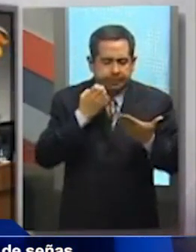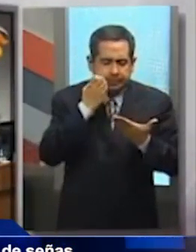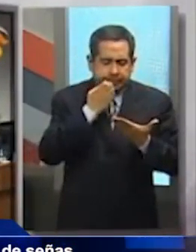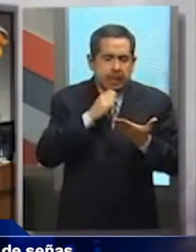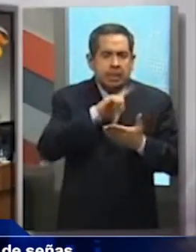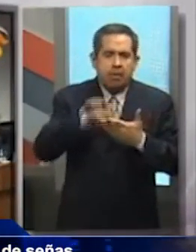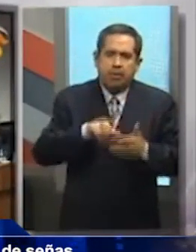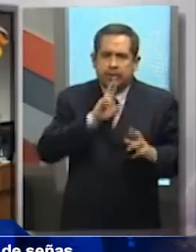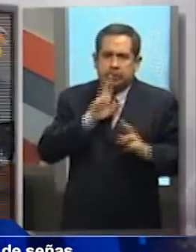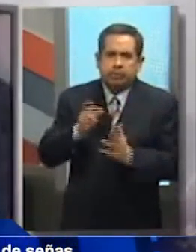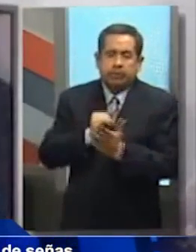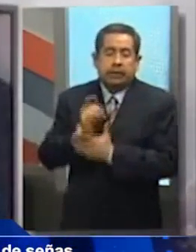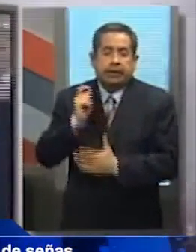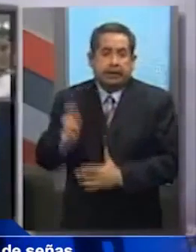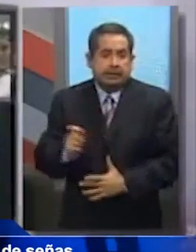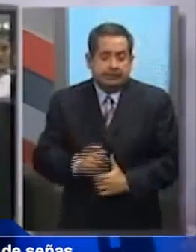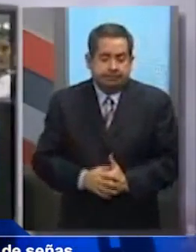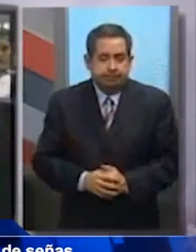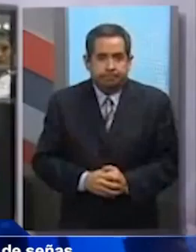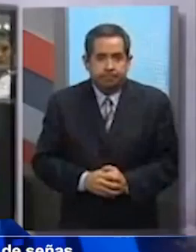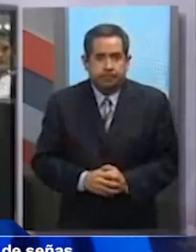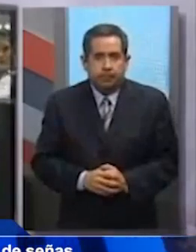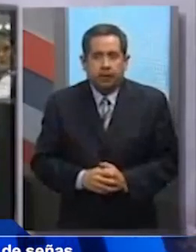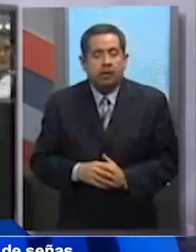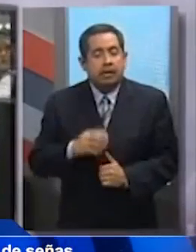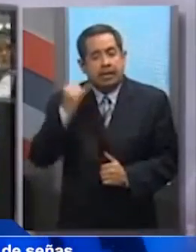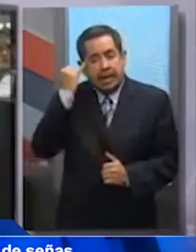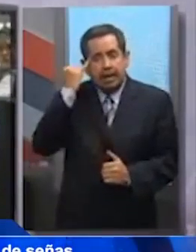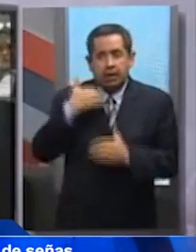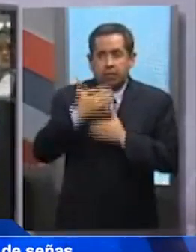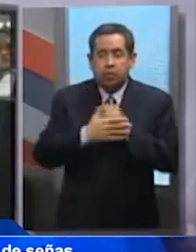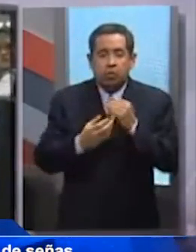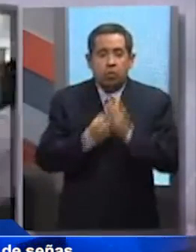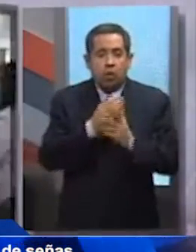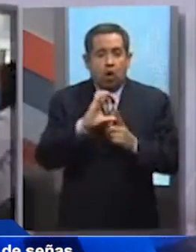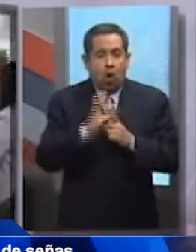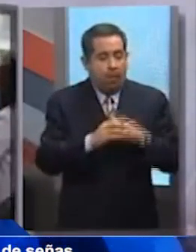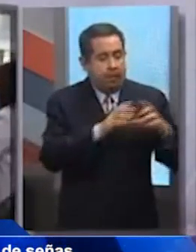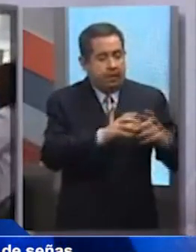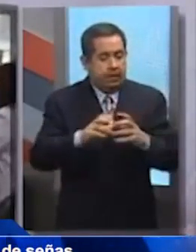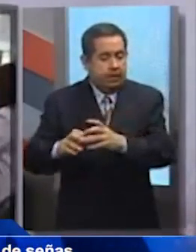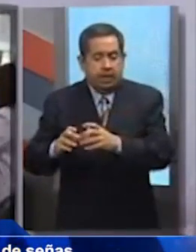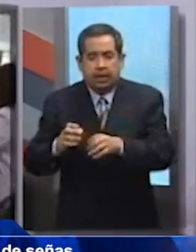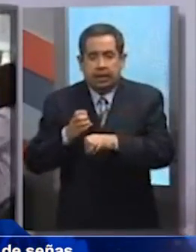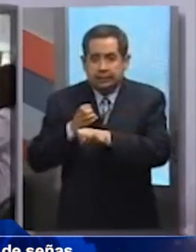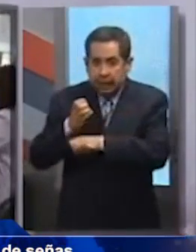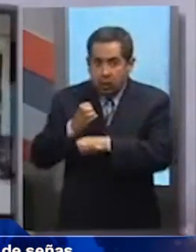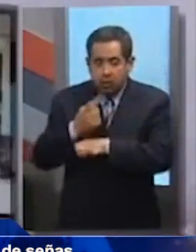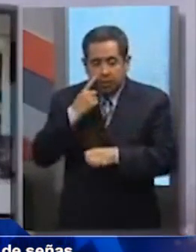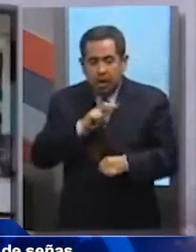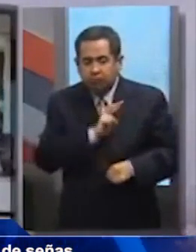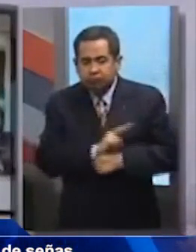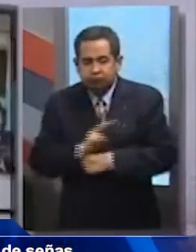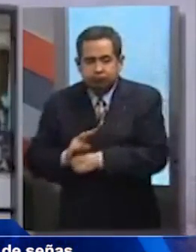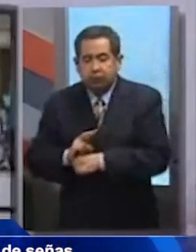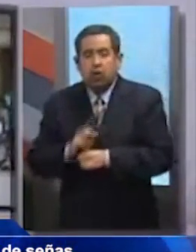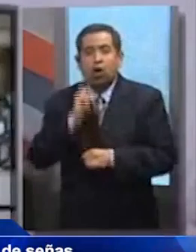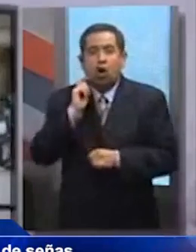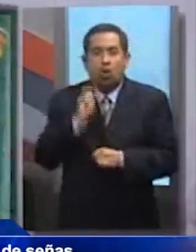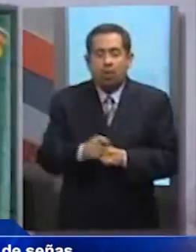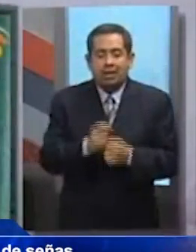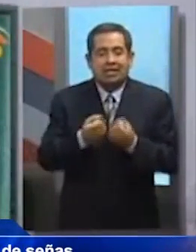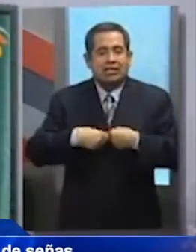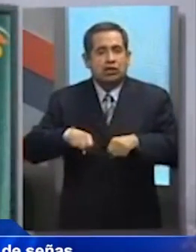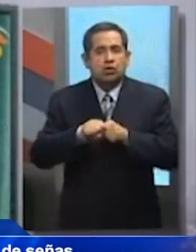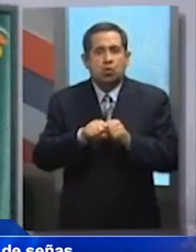del dictamen correspondiente. Crear comités estatales para vigilar la aplicación de los recursos y el funcionamiento del seguro popular en el